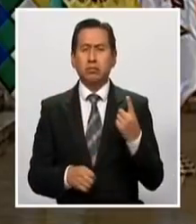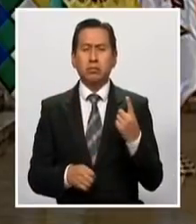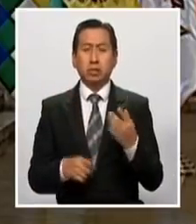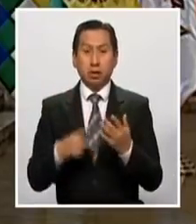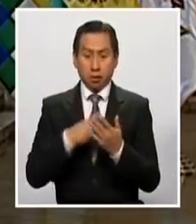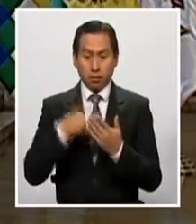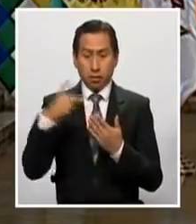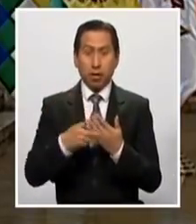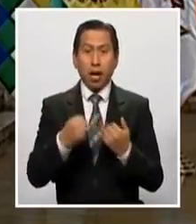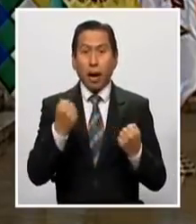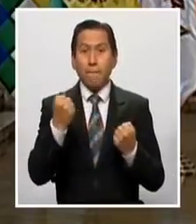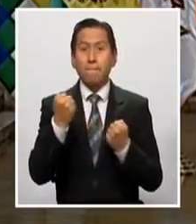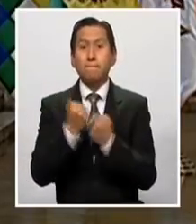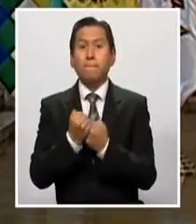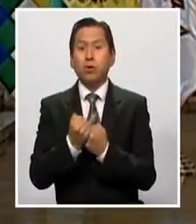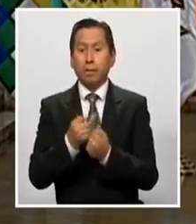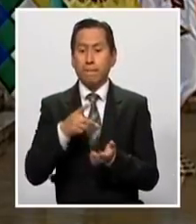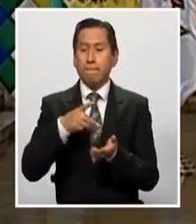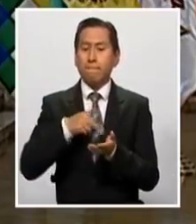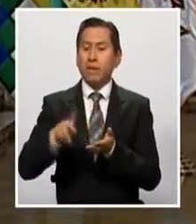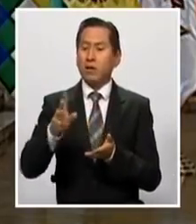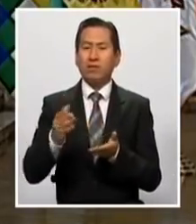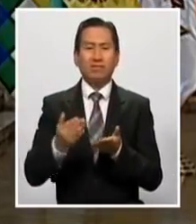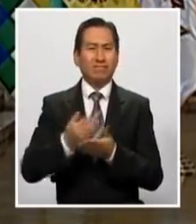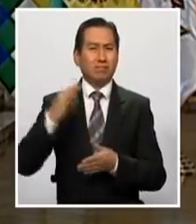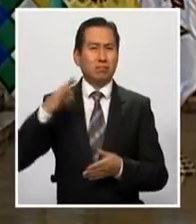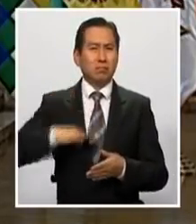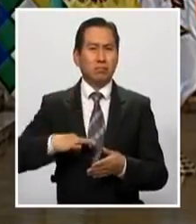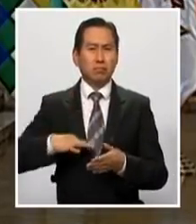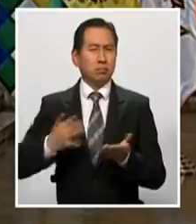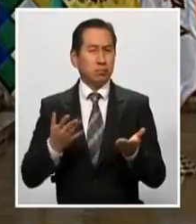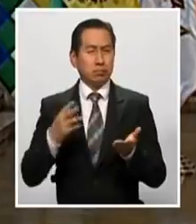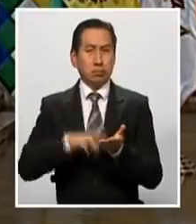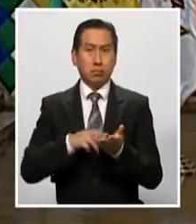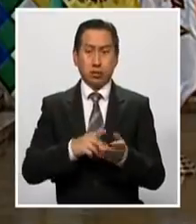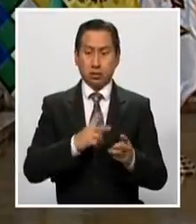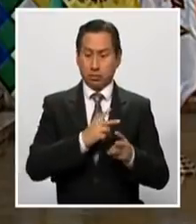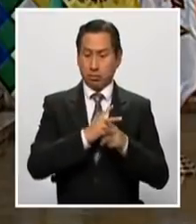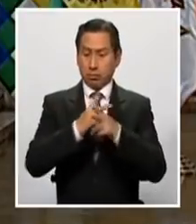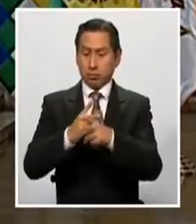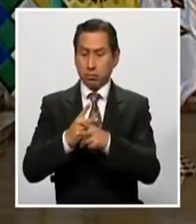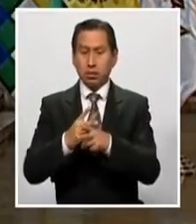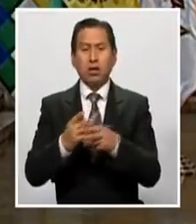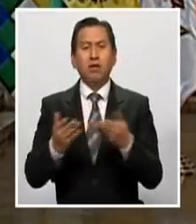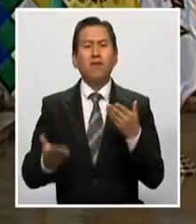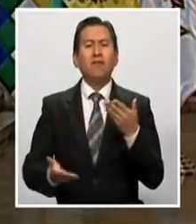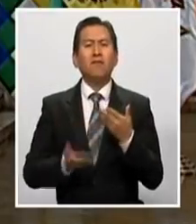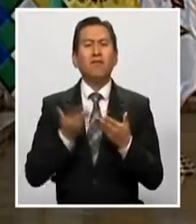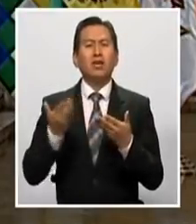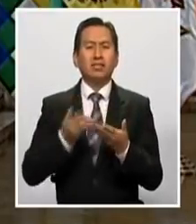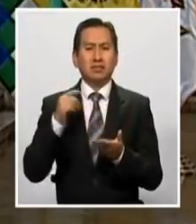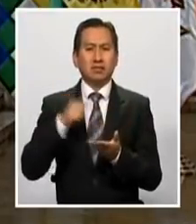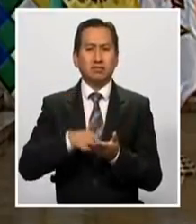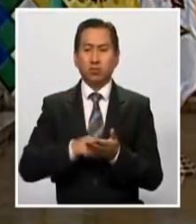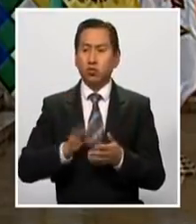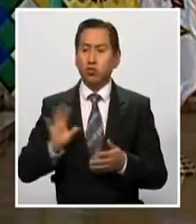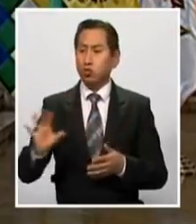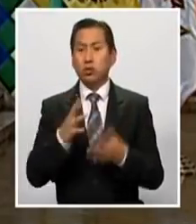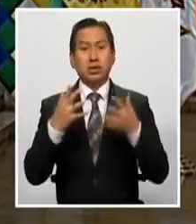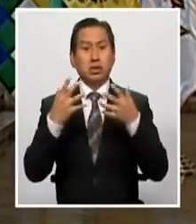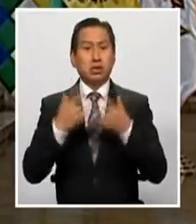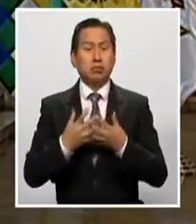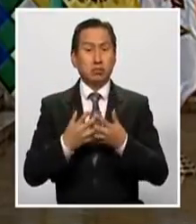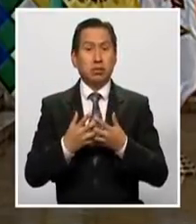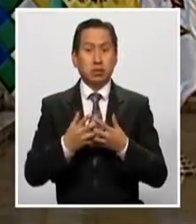apoyo al pago del salario. Se trata de otorgar préstamos blandos y fáciles a las empresas para